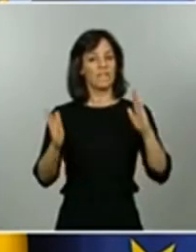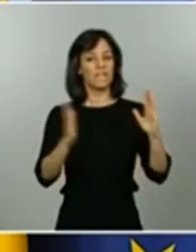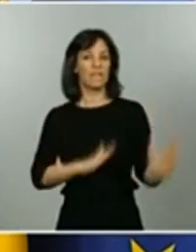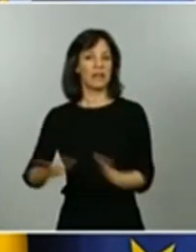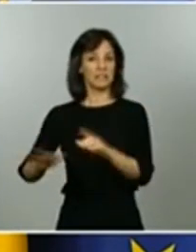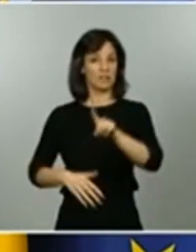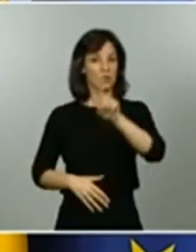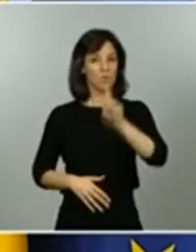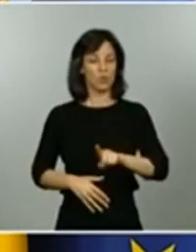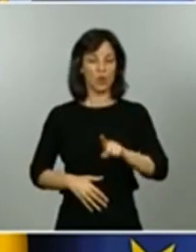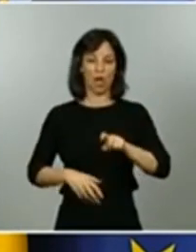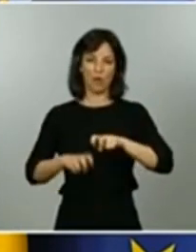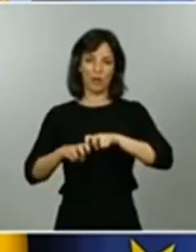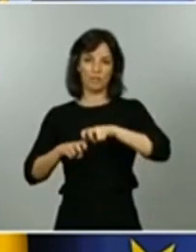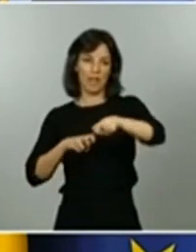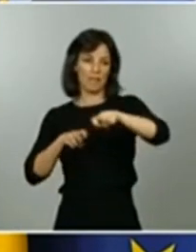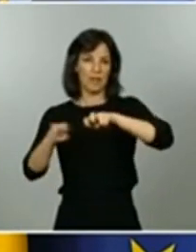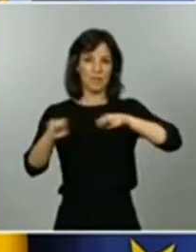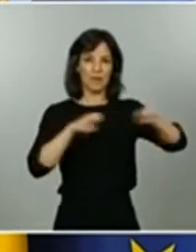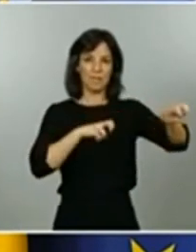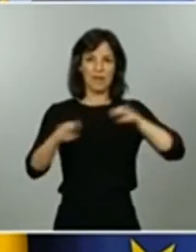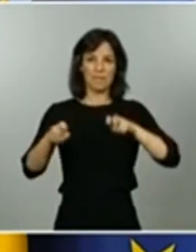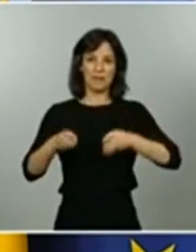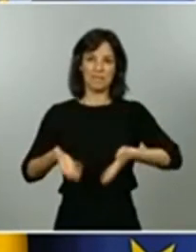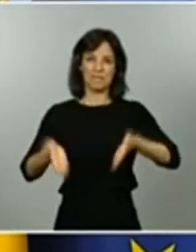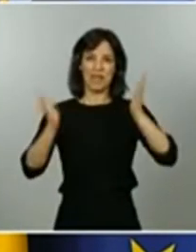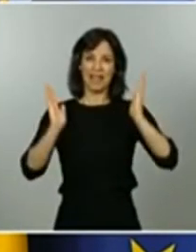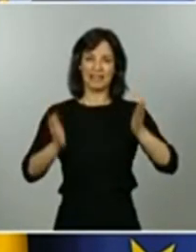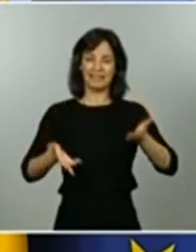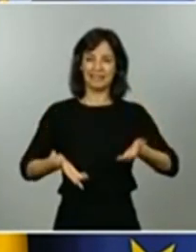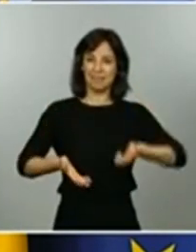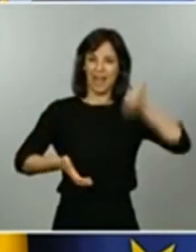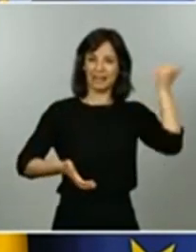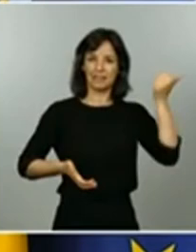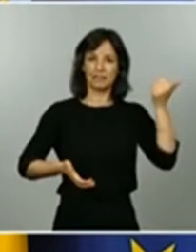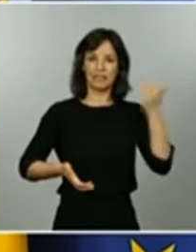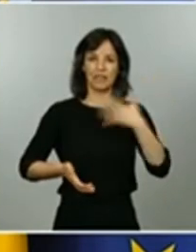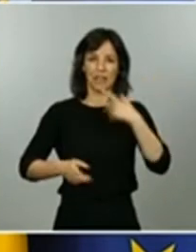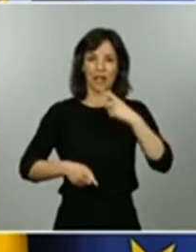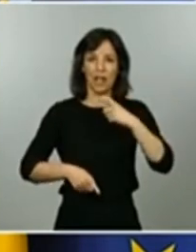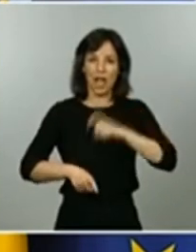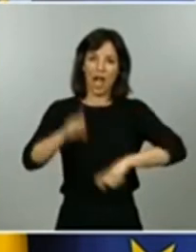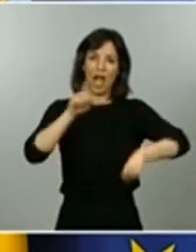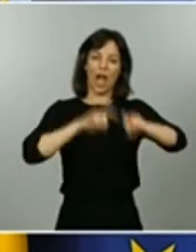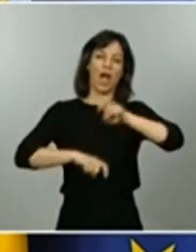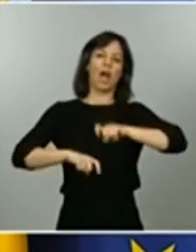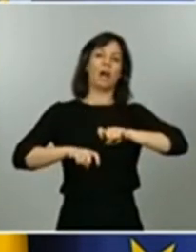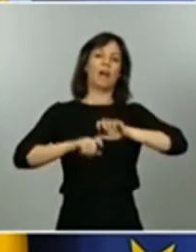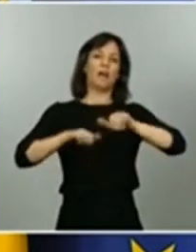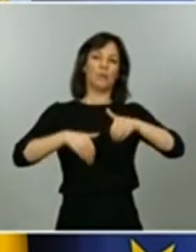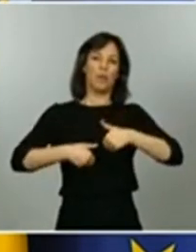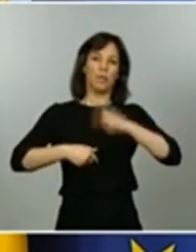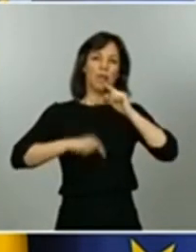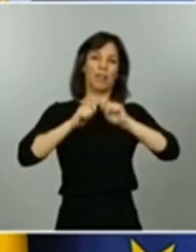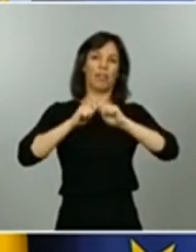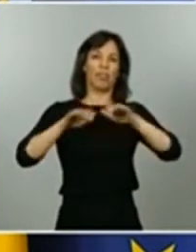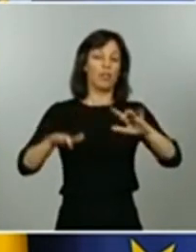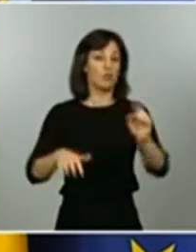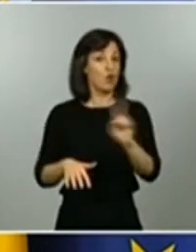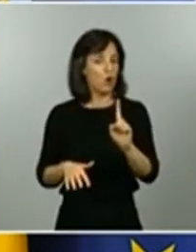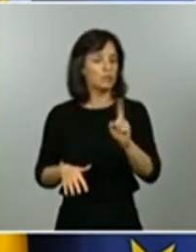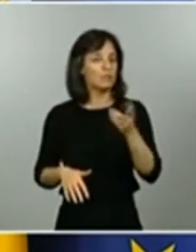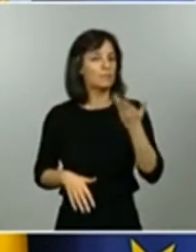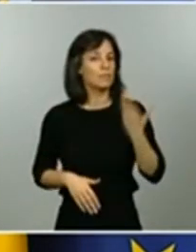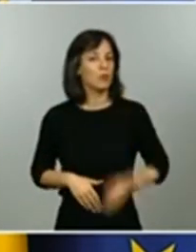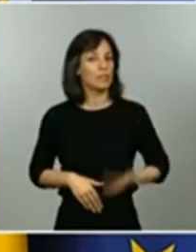movilidad no representa a medio plazo un paso atrás en la evolución de la epidemia va a ser uno de los puntos clave a valorar en los próximos